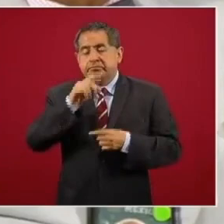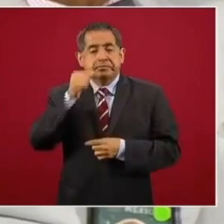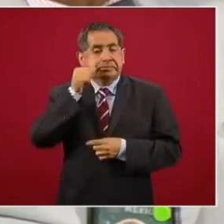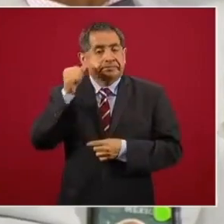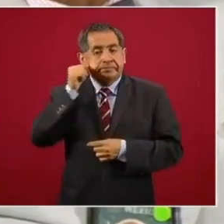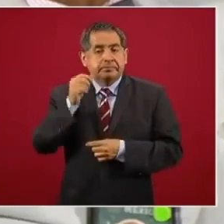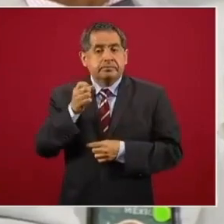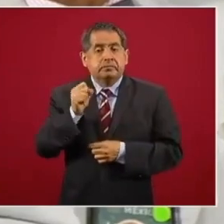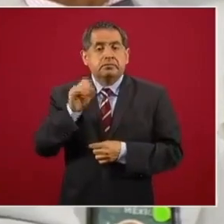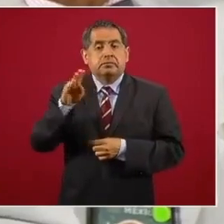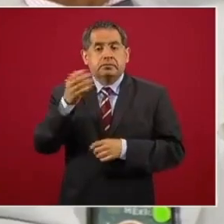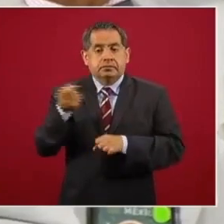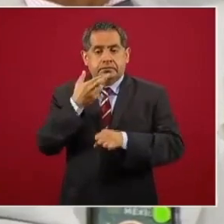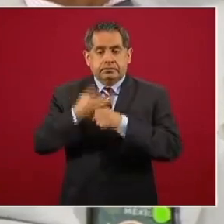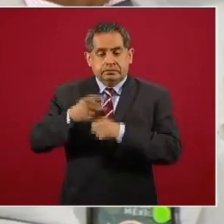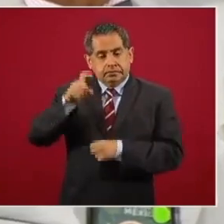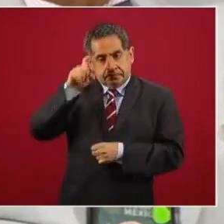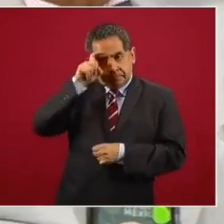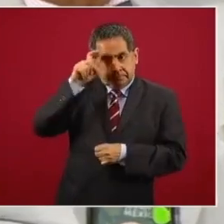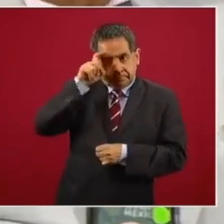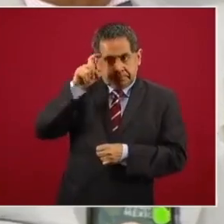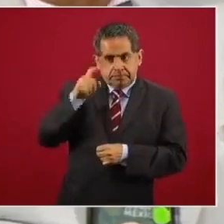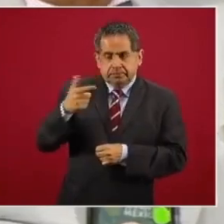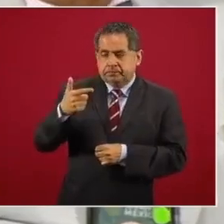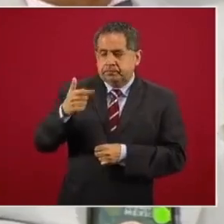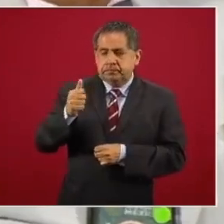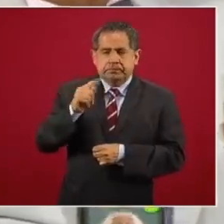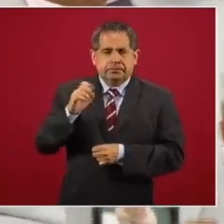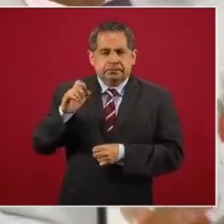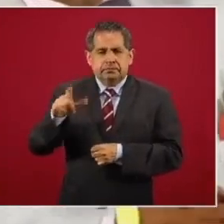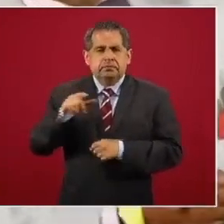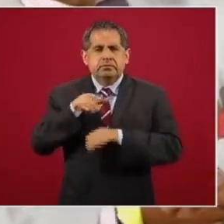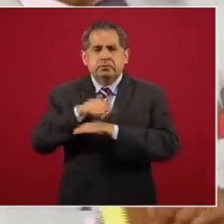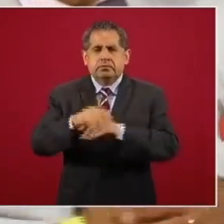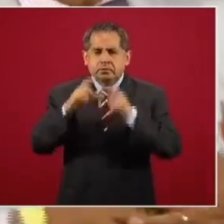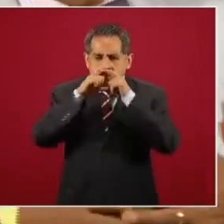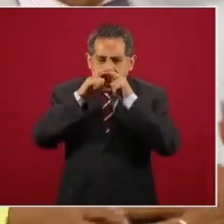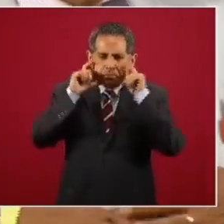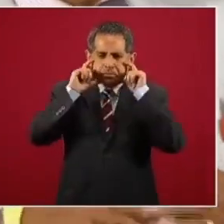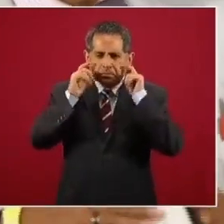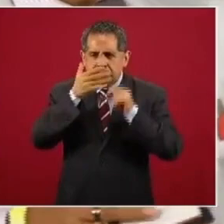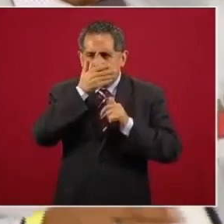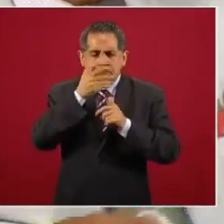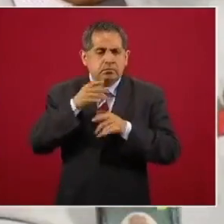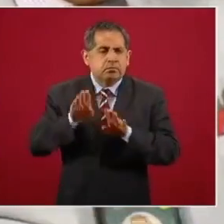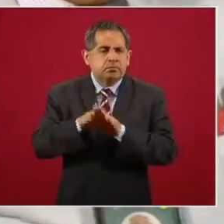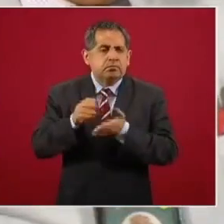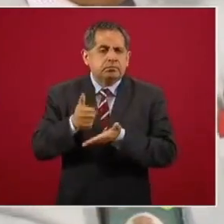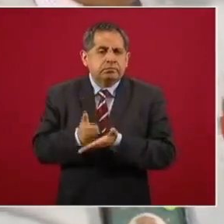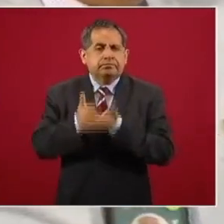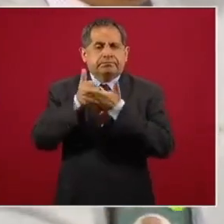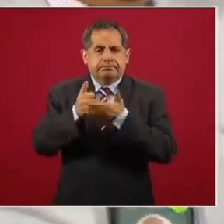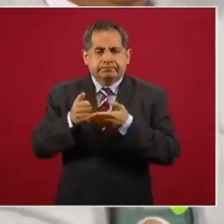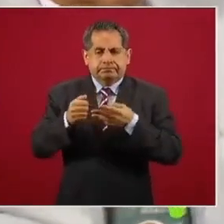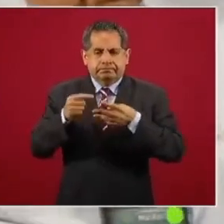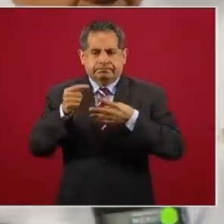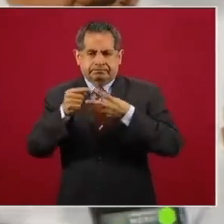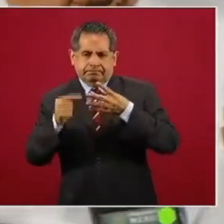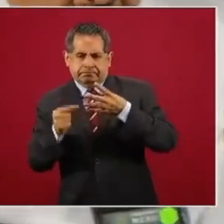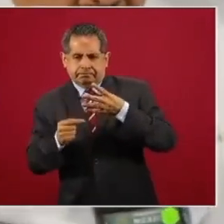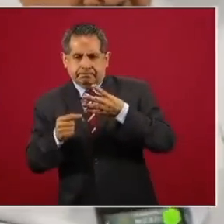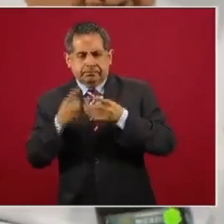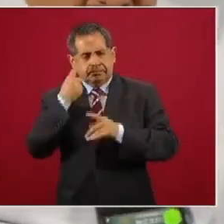subsecretario Gatel sobre la recomendación del uso del cubrebocas como una medida de contención para la